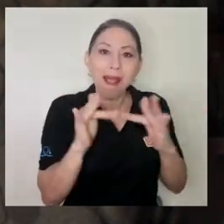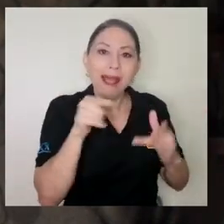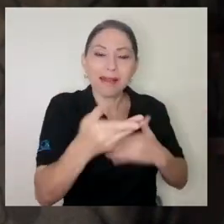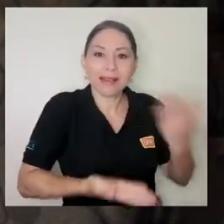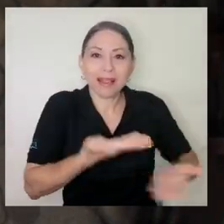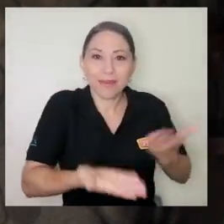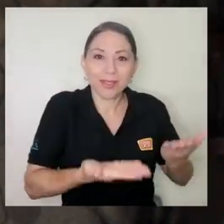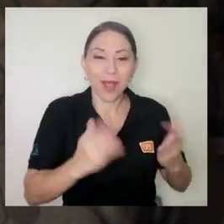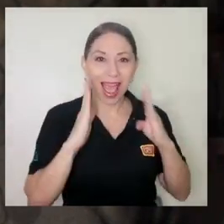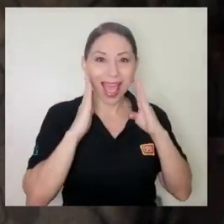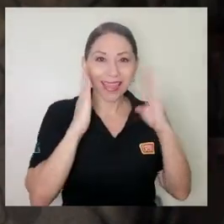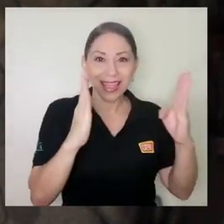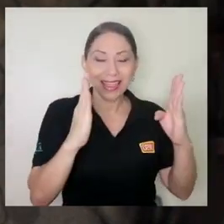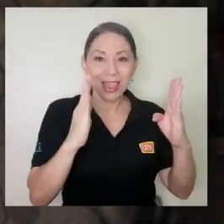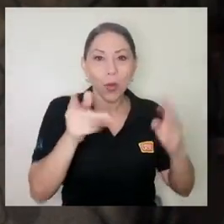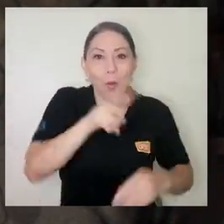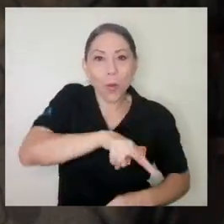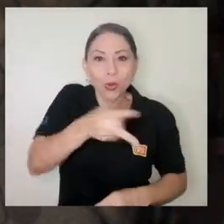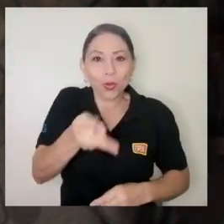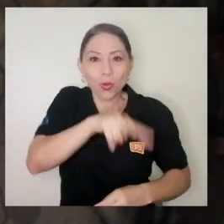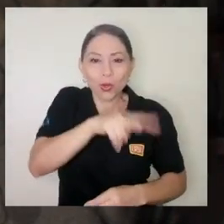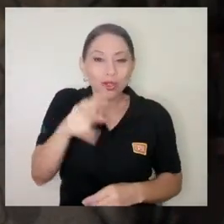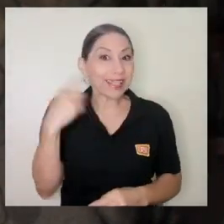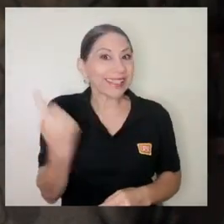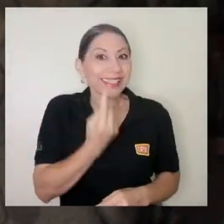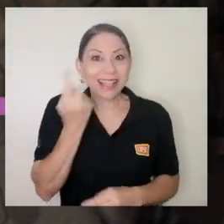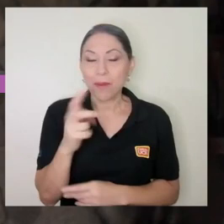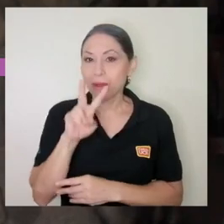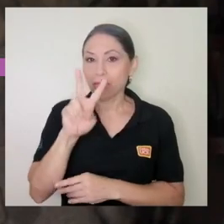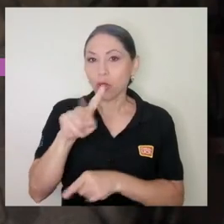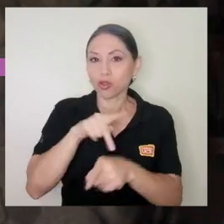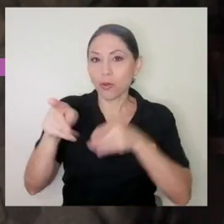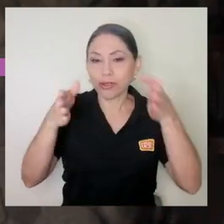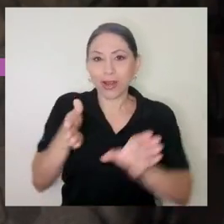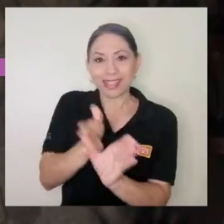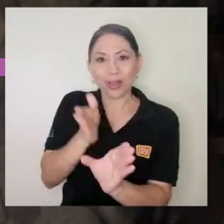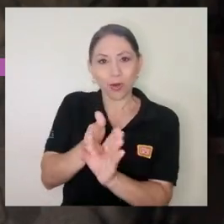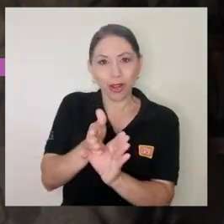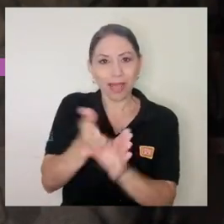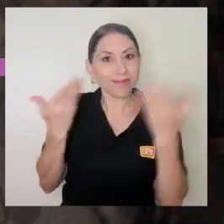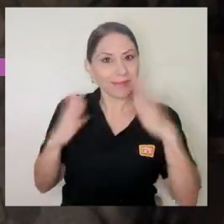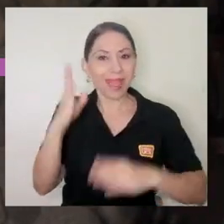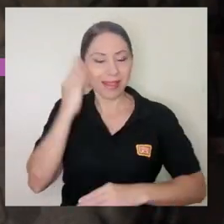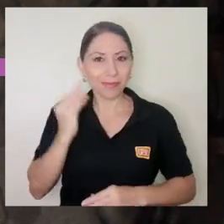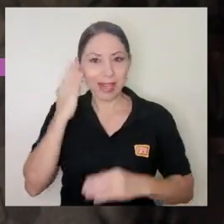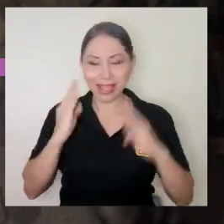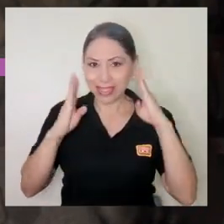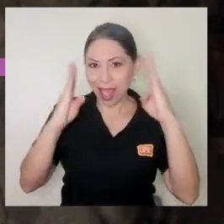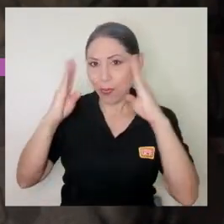turnos, por dos profesionales en psicología, siempre, digamos, que tienen experiencia en el ámbito de la clínica.